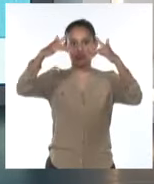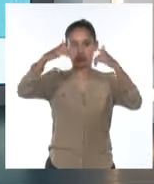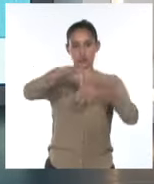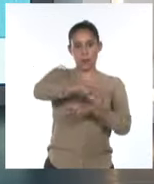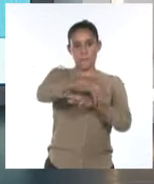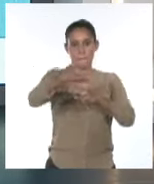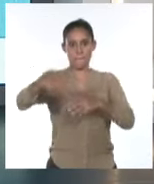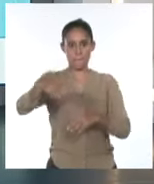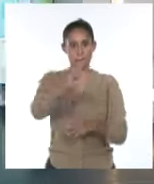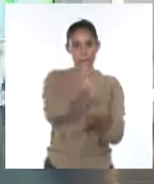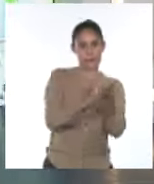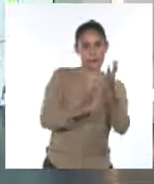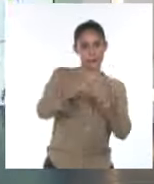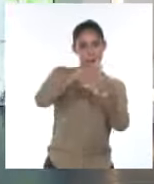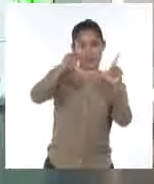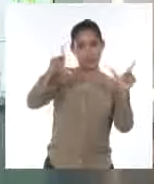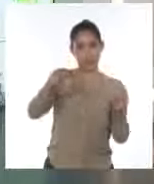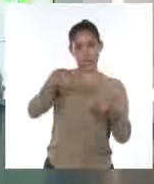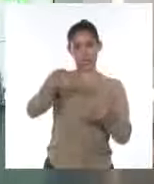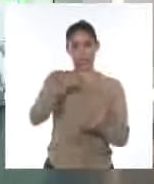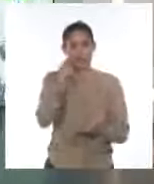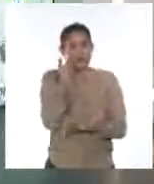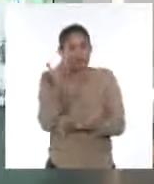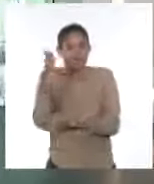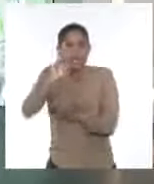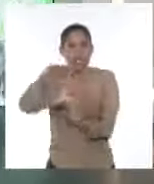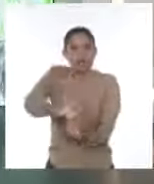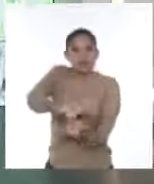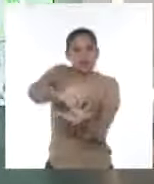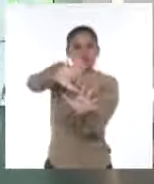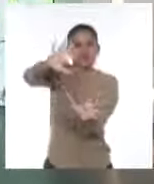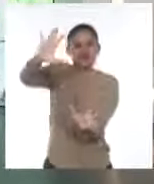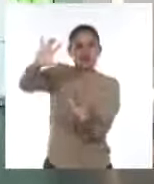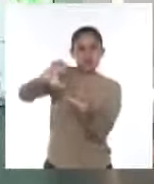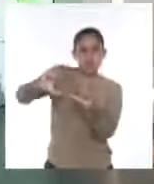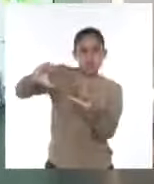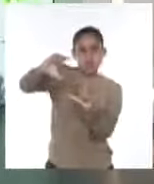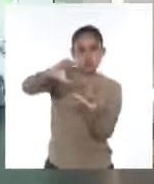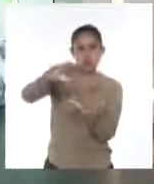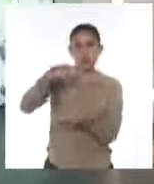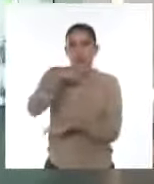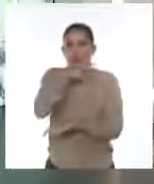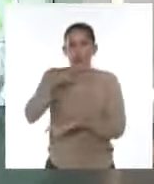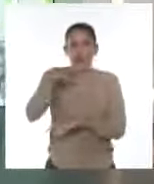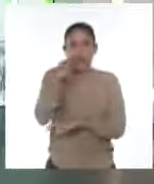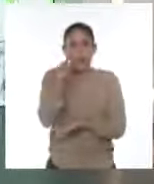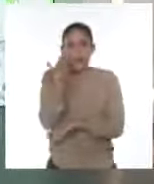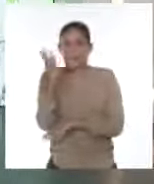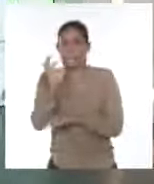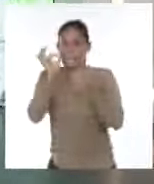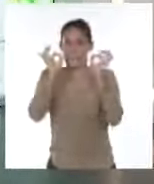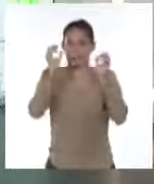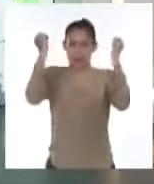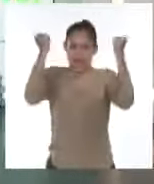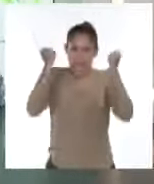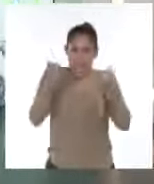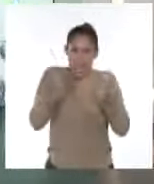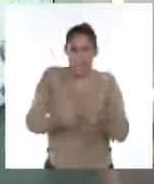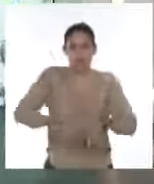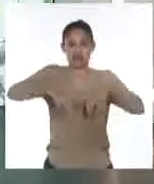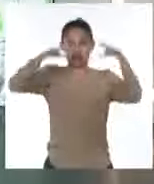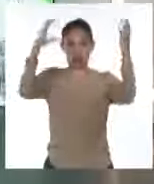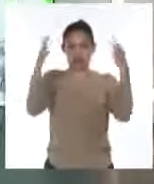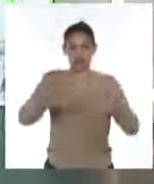occidente del país. En una imagen de satélite ampliada, predominio de nublados que se incrementan, como se puede apreciar en las hermanas de satélite, con lluvias que ya